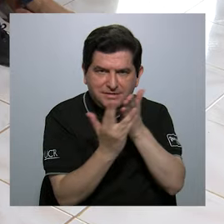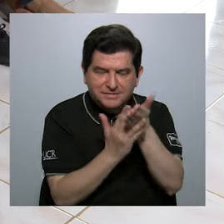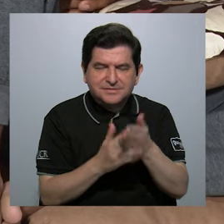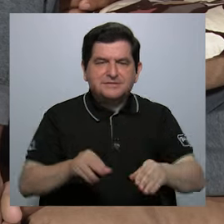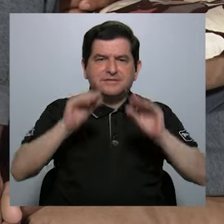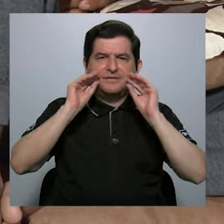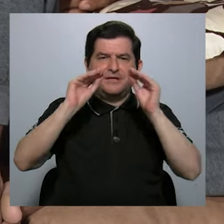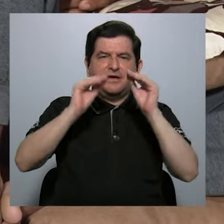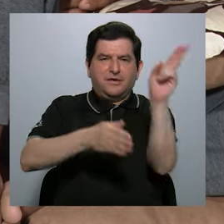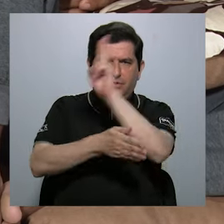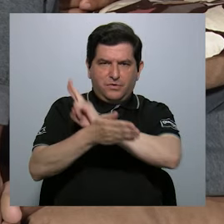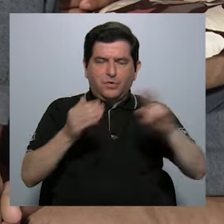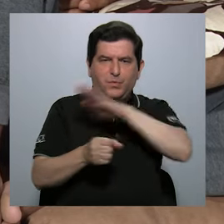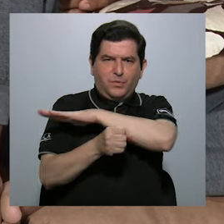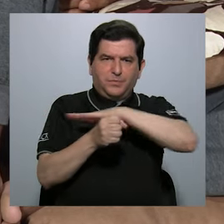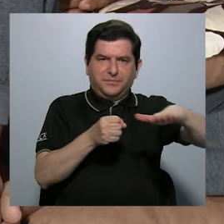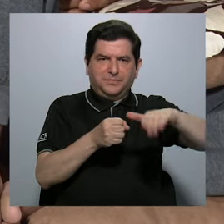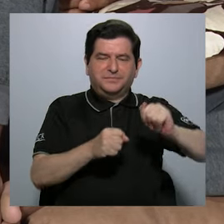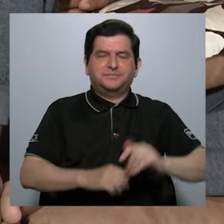educación superior integral.